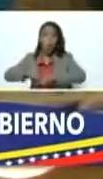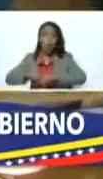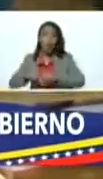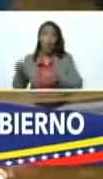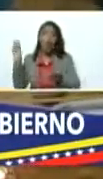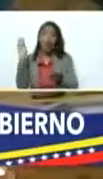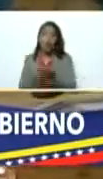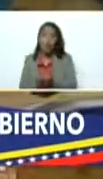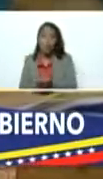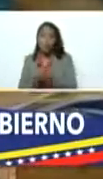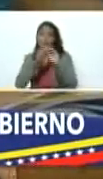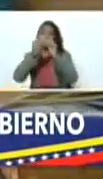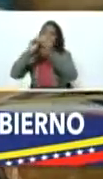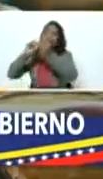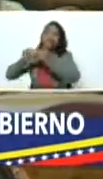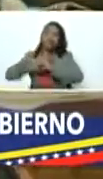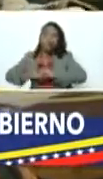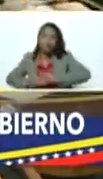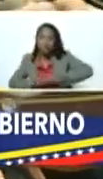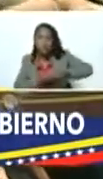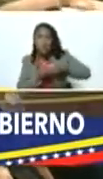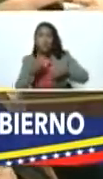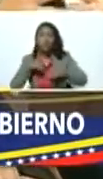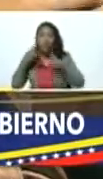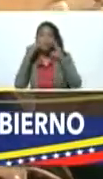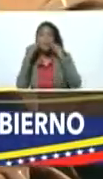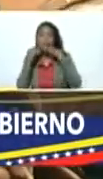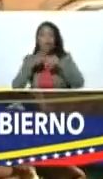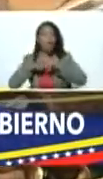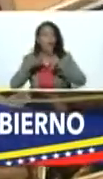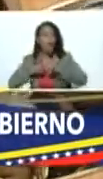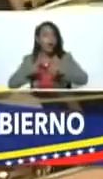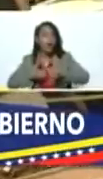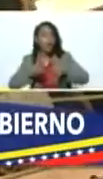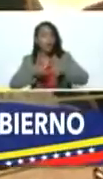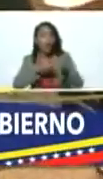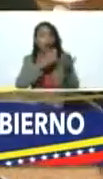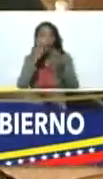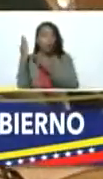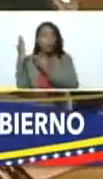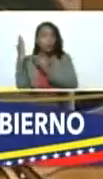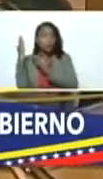levantarlas nosotros tuvimos una experiencia muy diferente a esta